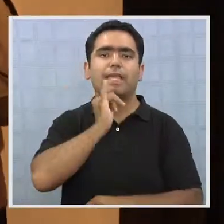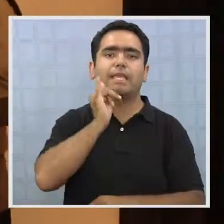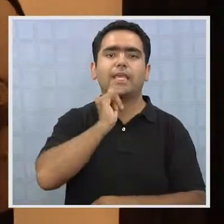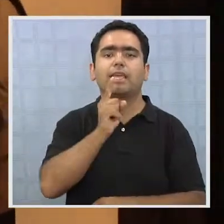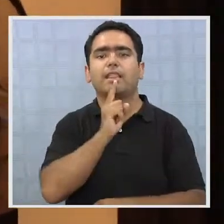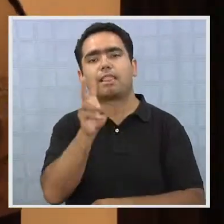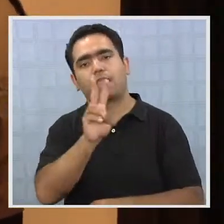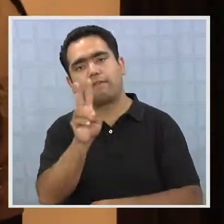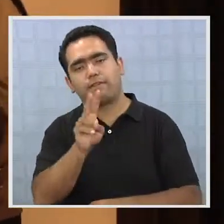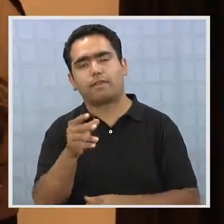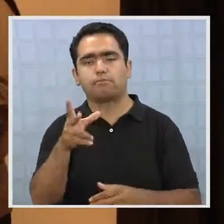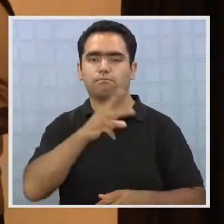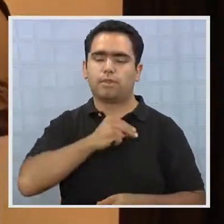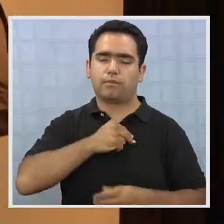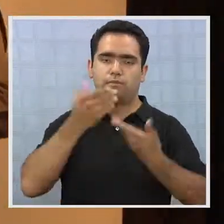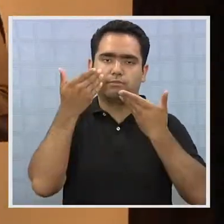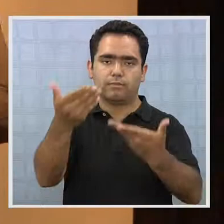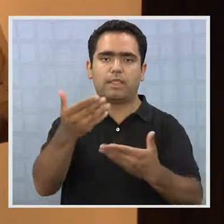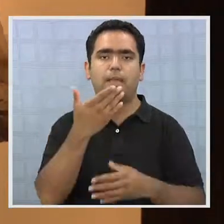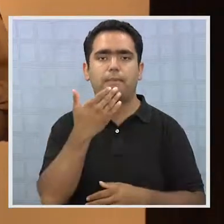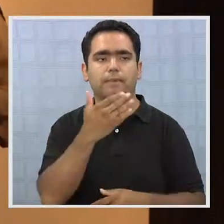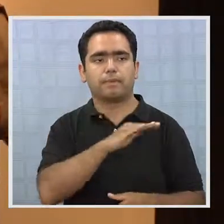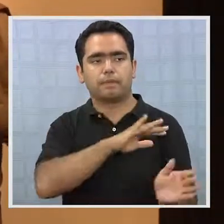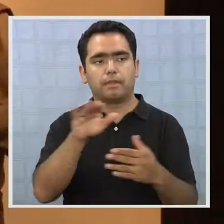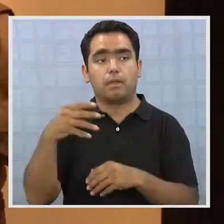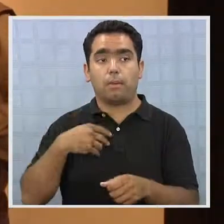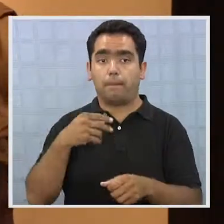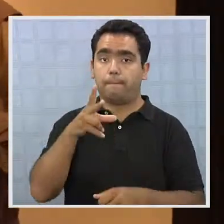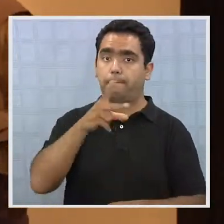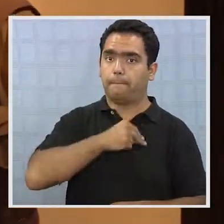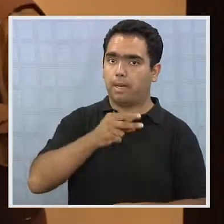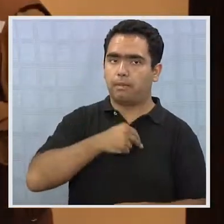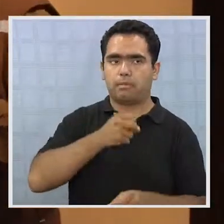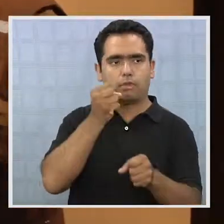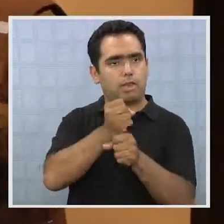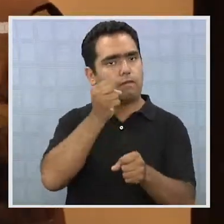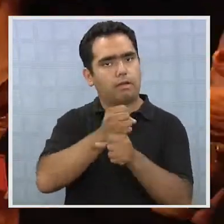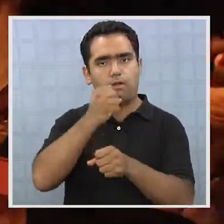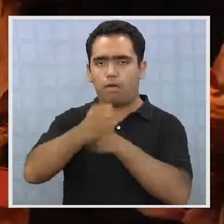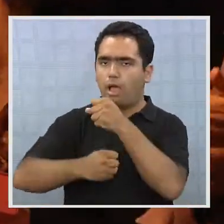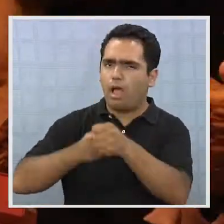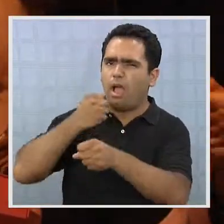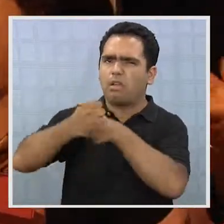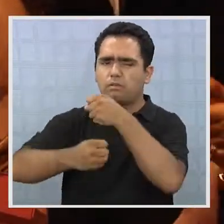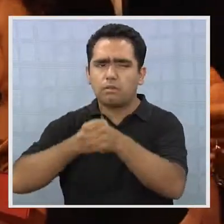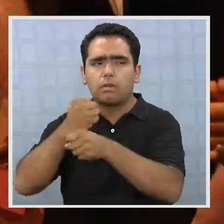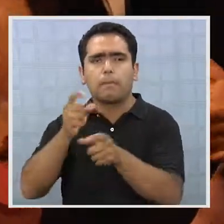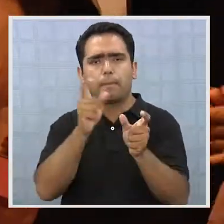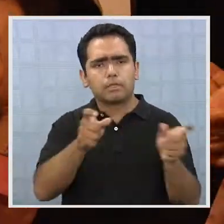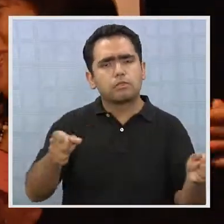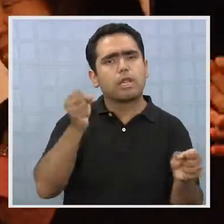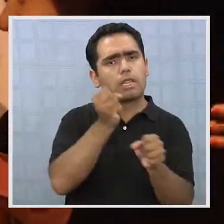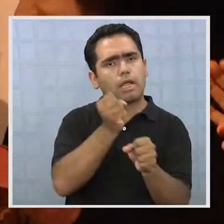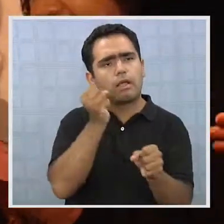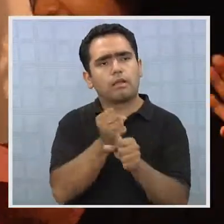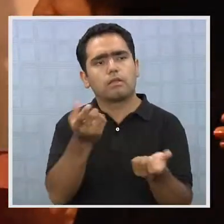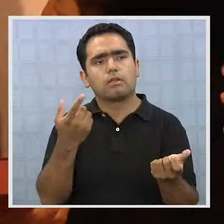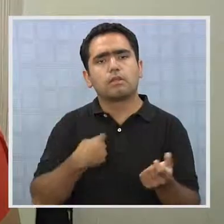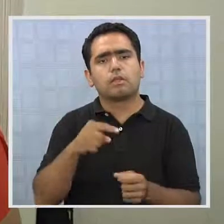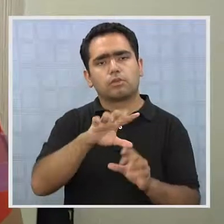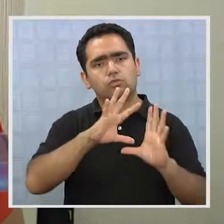a Iquique Televisión. Es un premio al trabajo realizado por tantos años, con los trabajadores,